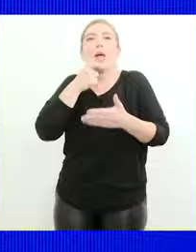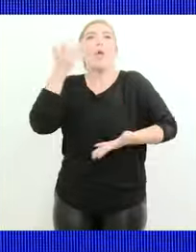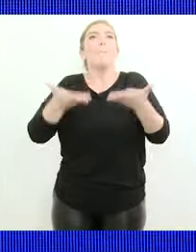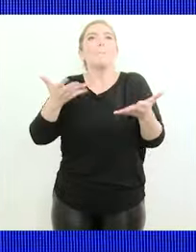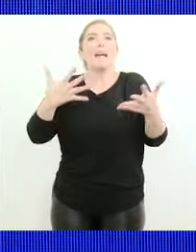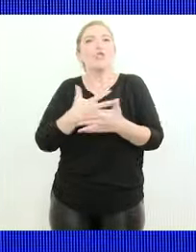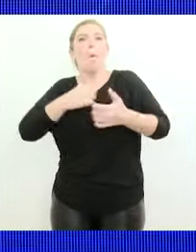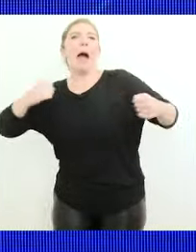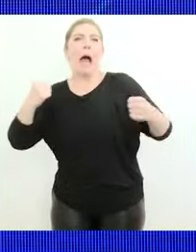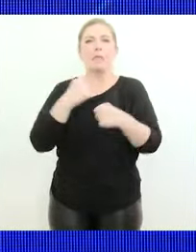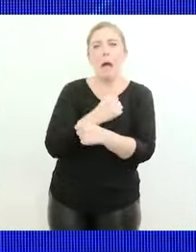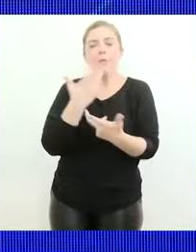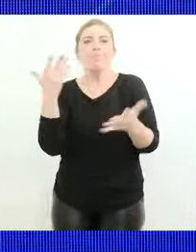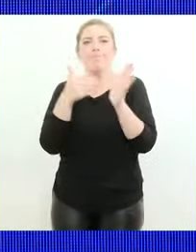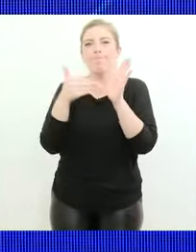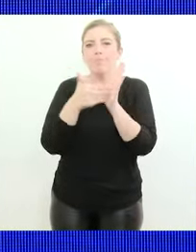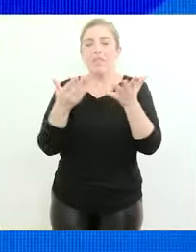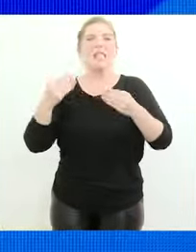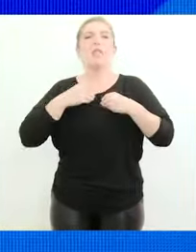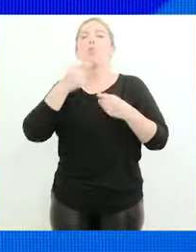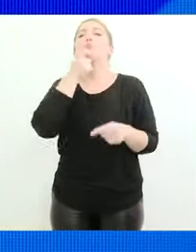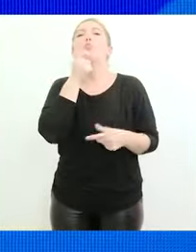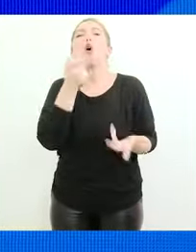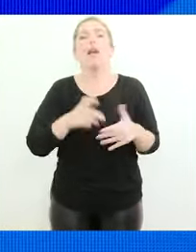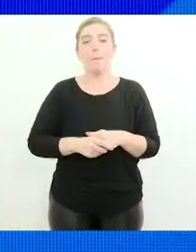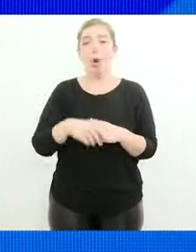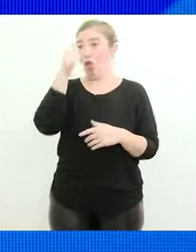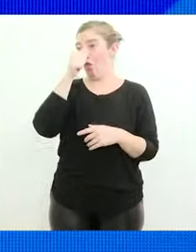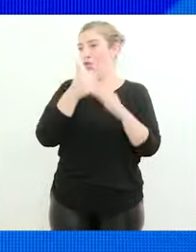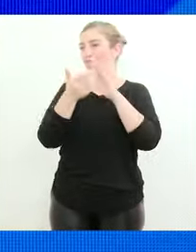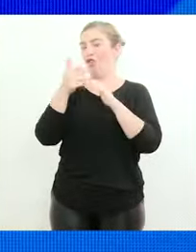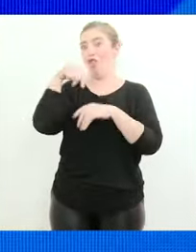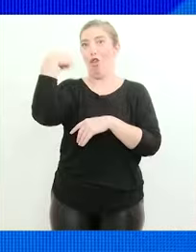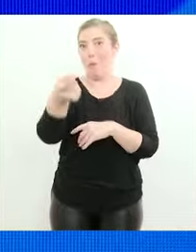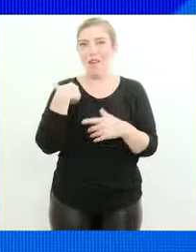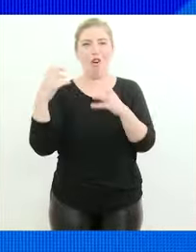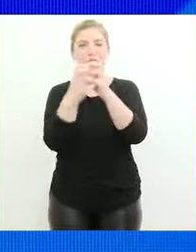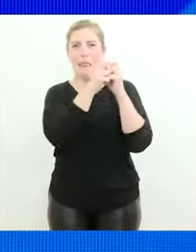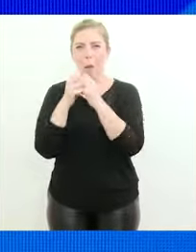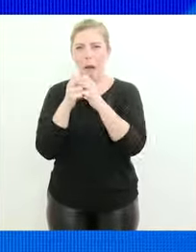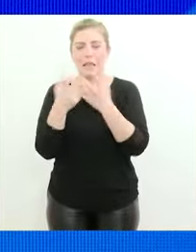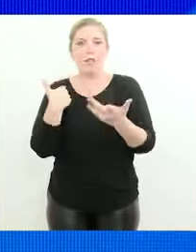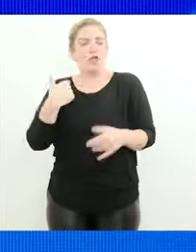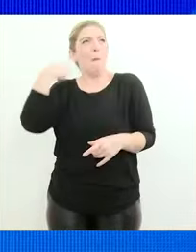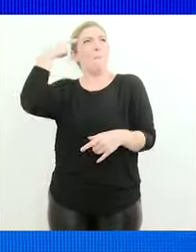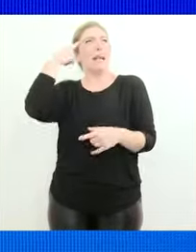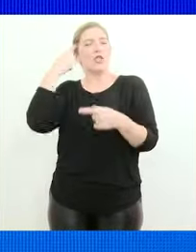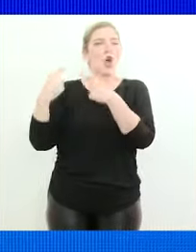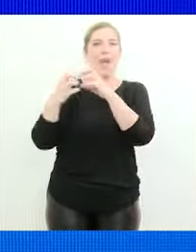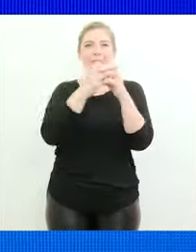de peso, si sintió, por ejemplo, el domingo, el debate. Me imagino que después del debate uno queda